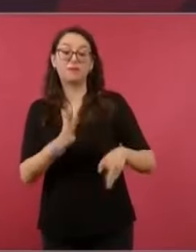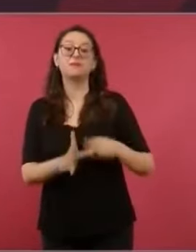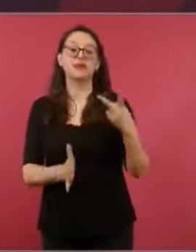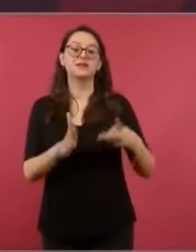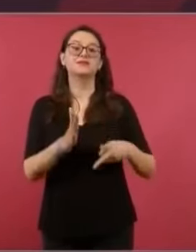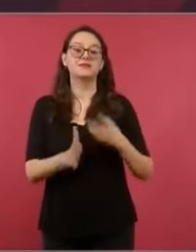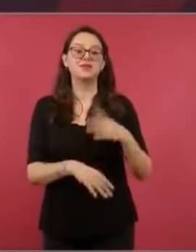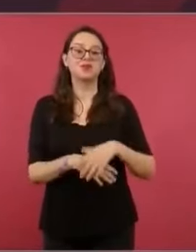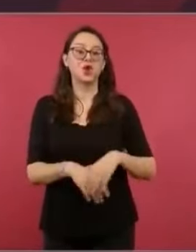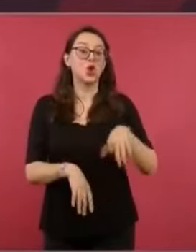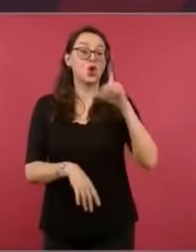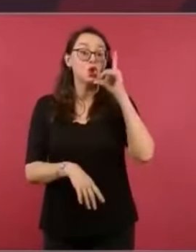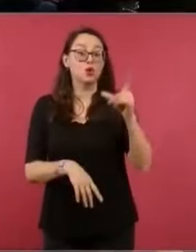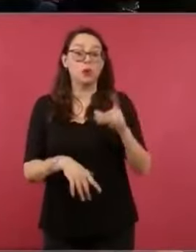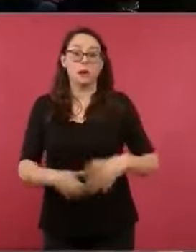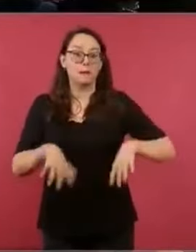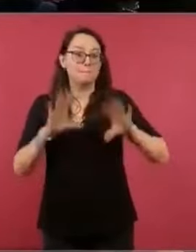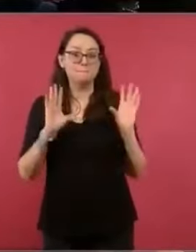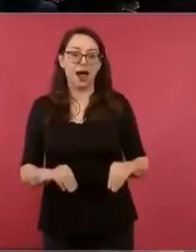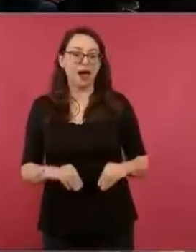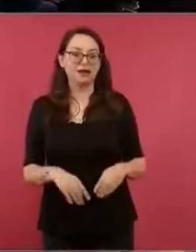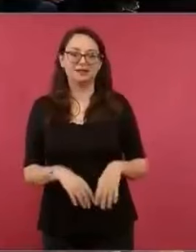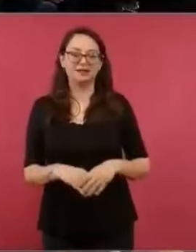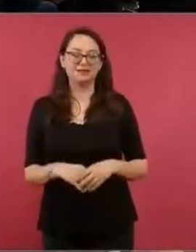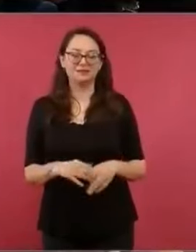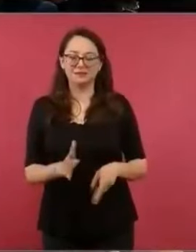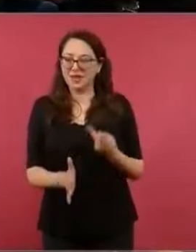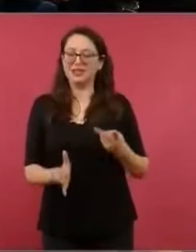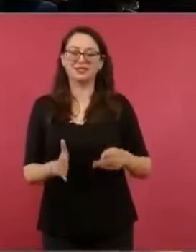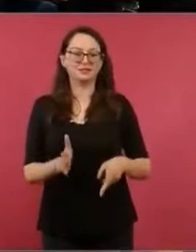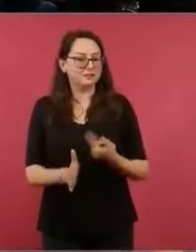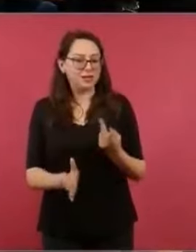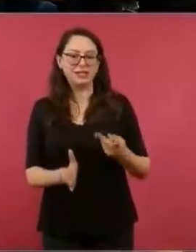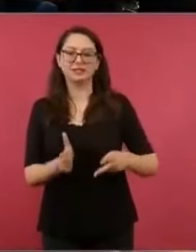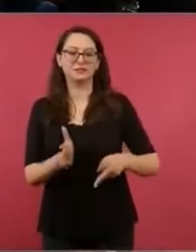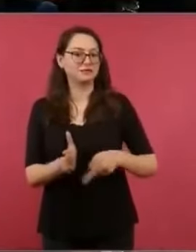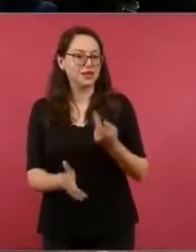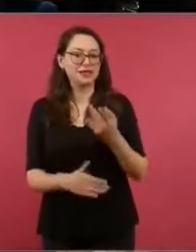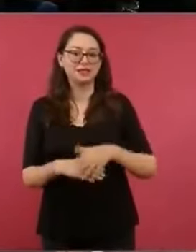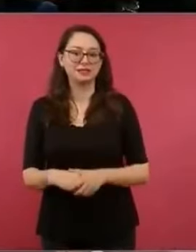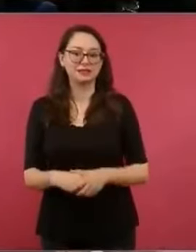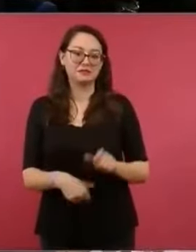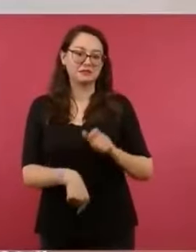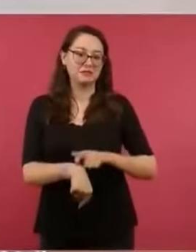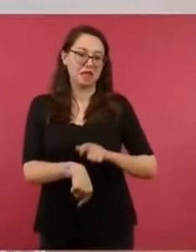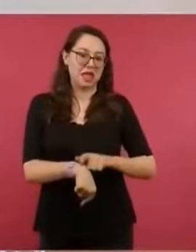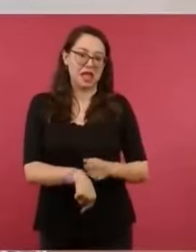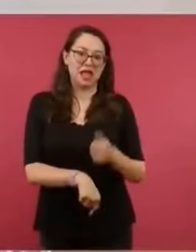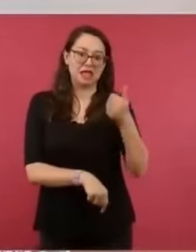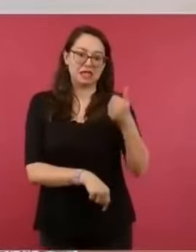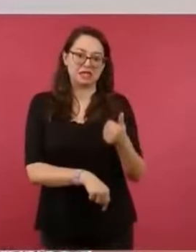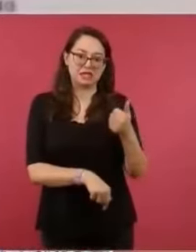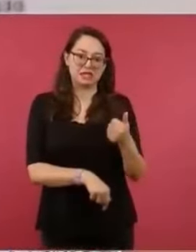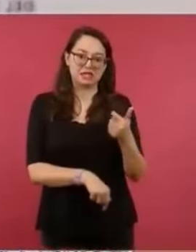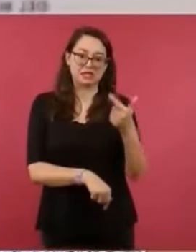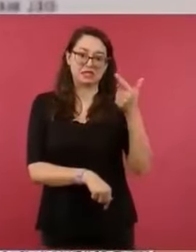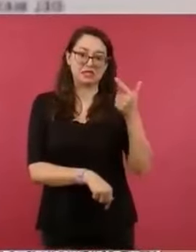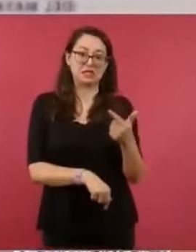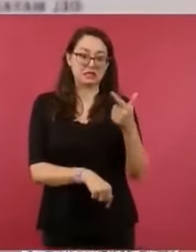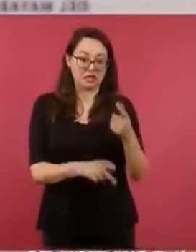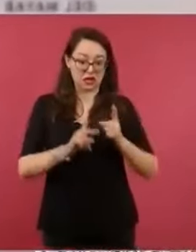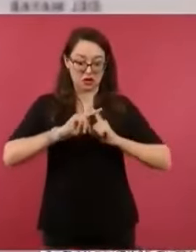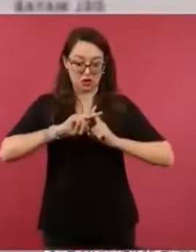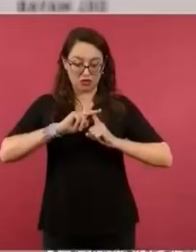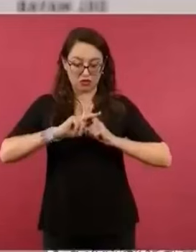A la hora de que se empezaban a contar los votos, a las seis, siete, se apagaba la luz.